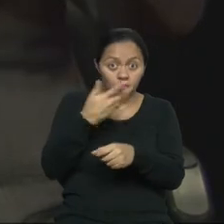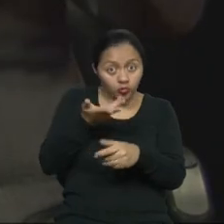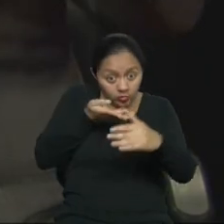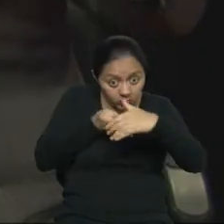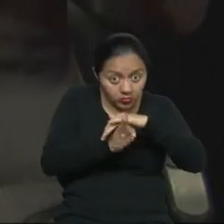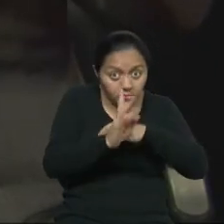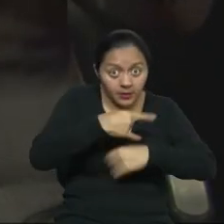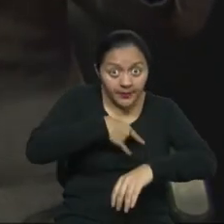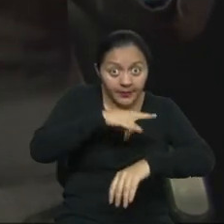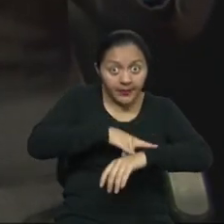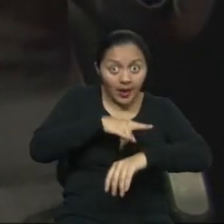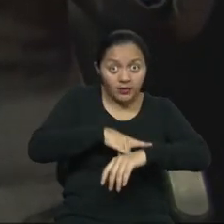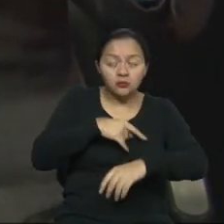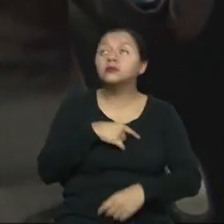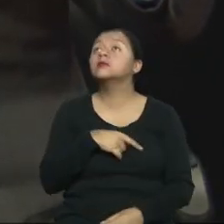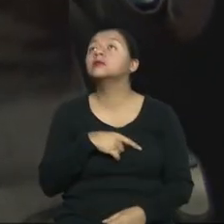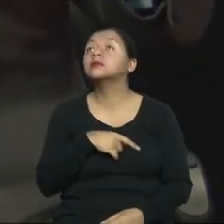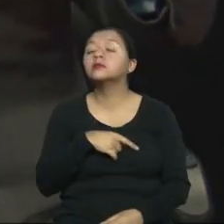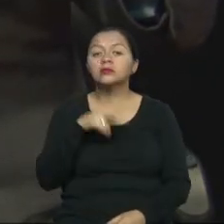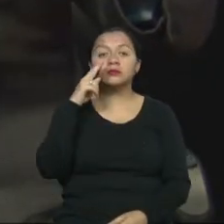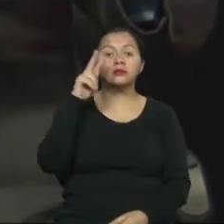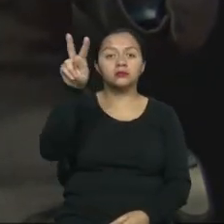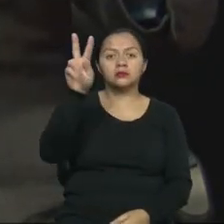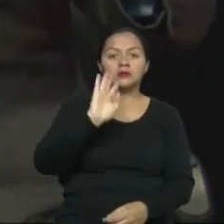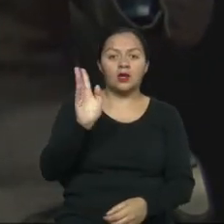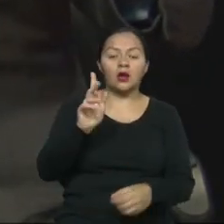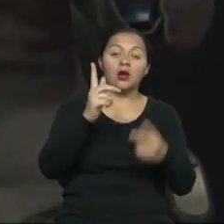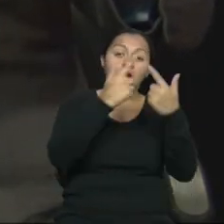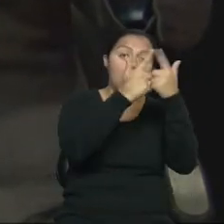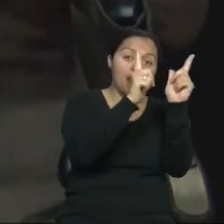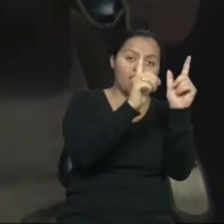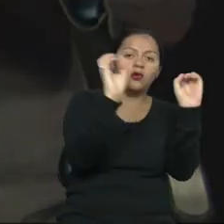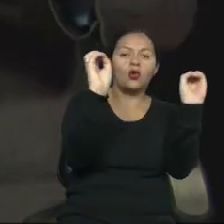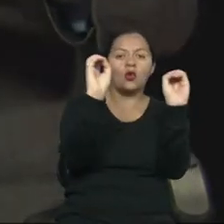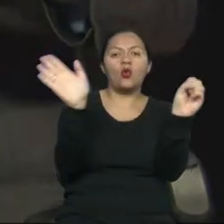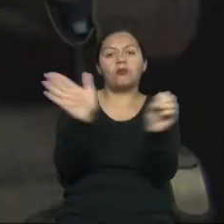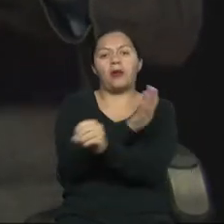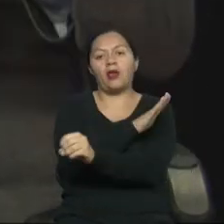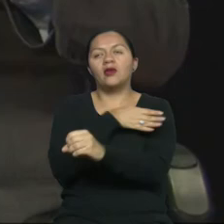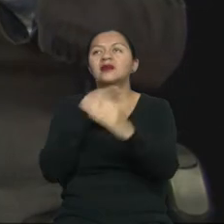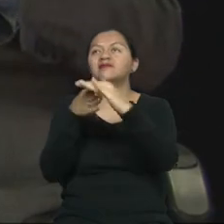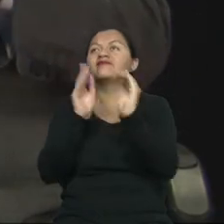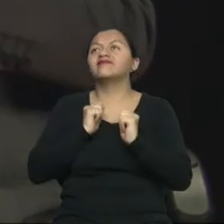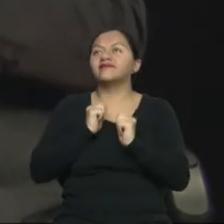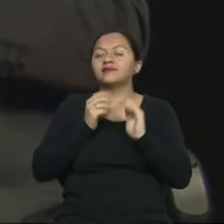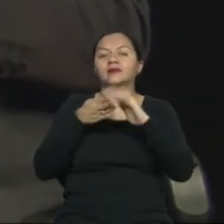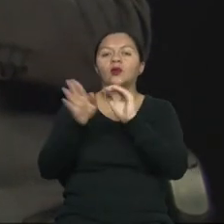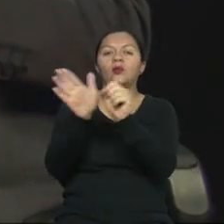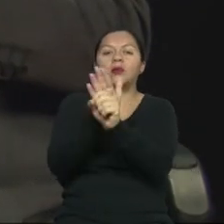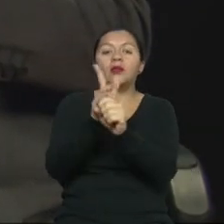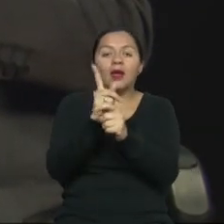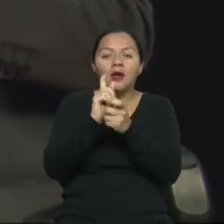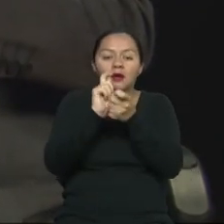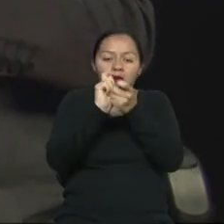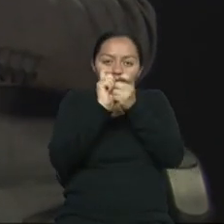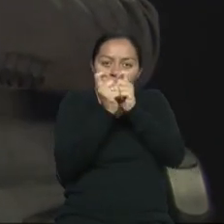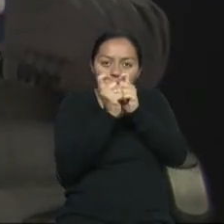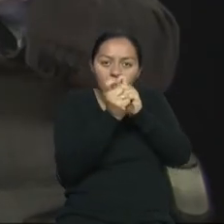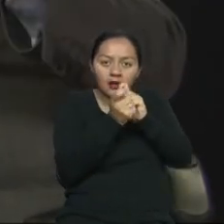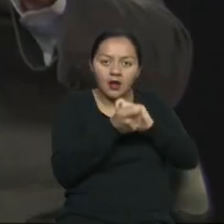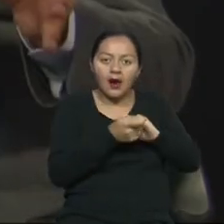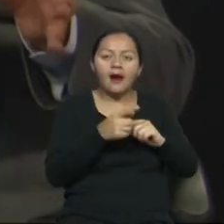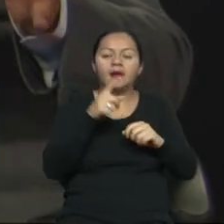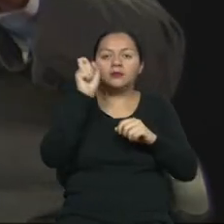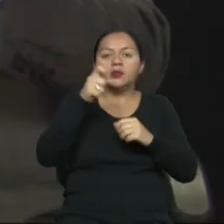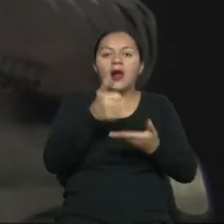sanitaria, podrá identificar si esta está libre o ocupada. Por lo tanto, son pequeños ajustes que sí,